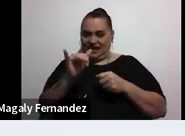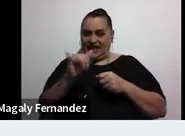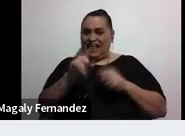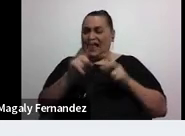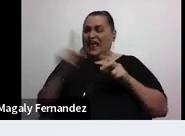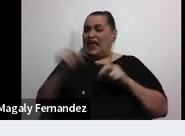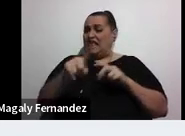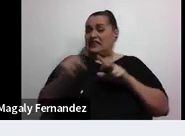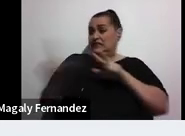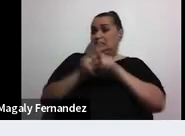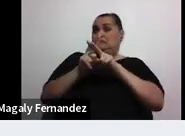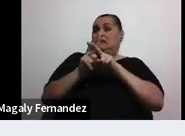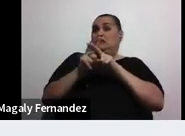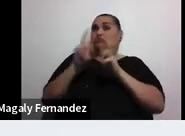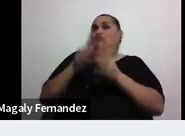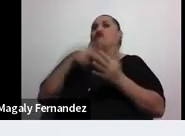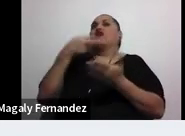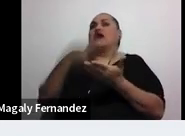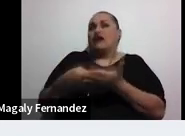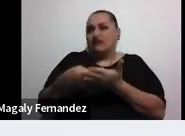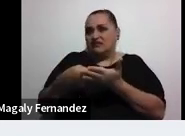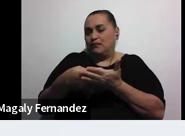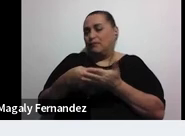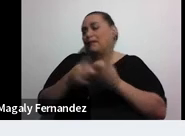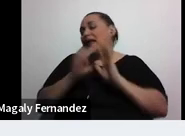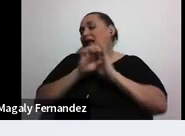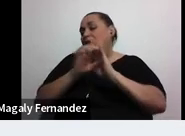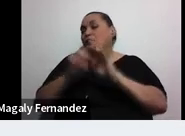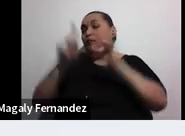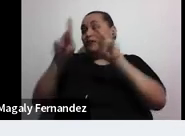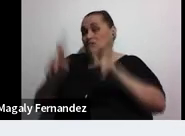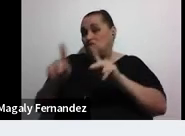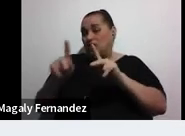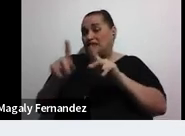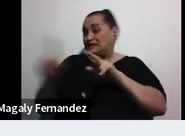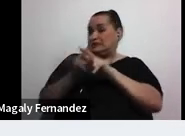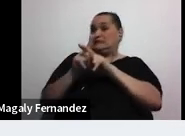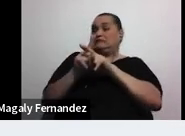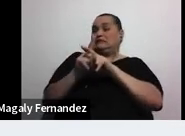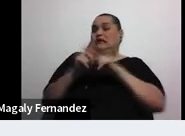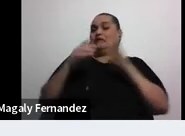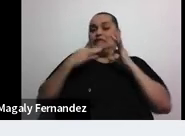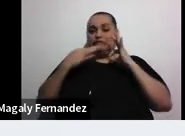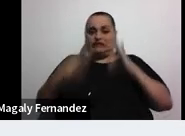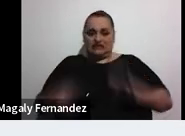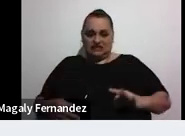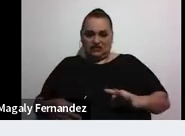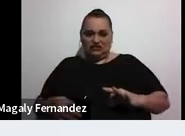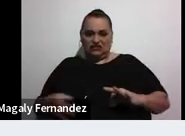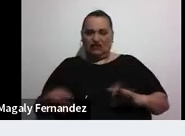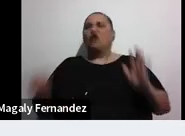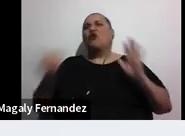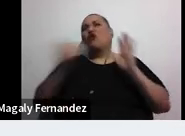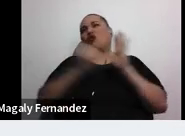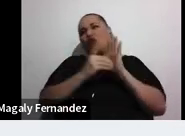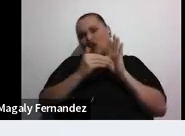las recaídas verdad que hay personas que tienen disparadores físicos hoy otra vez otra vez como se llama me vuelve a doler